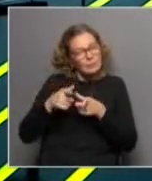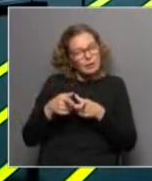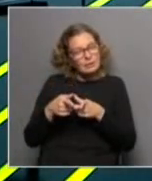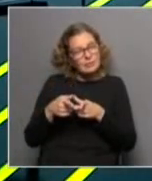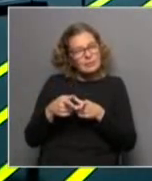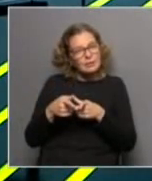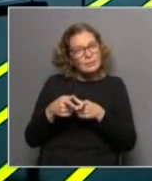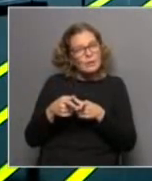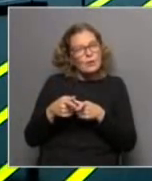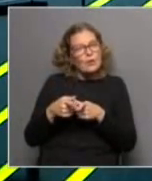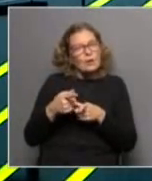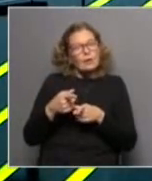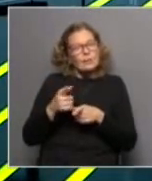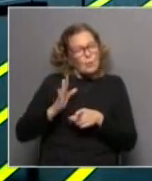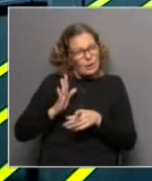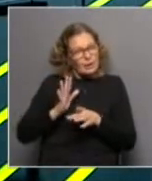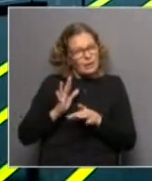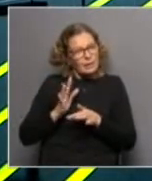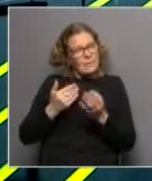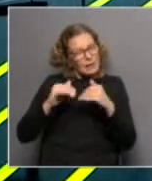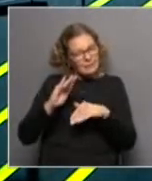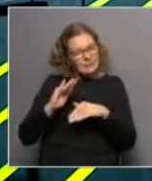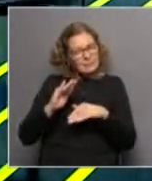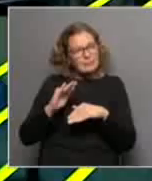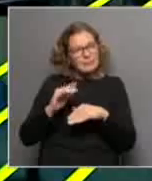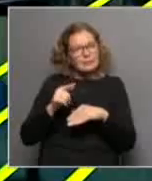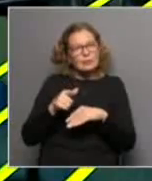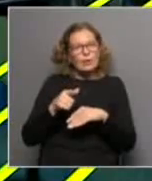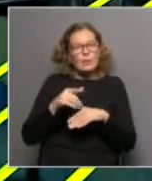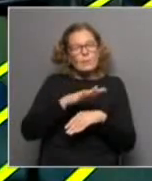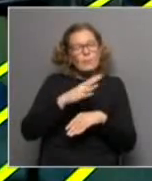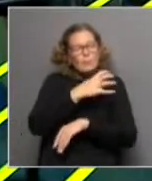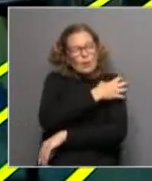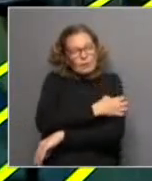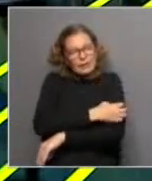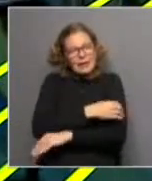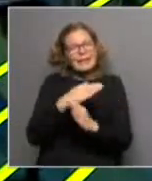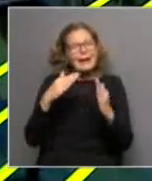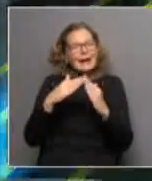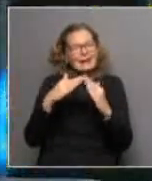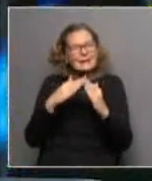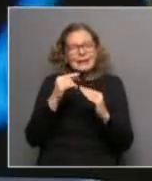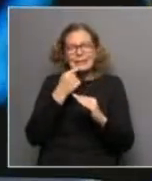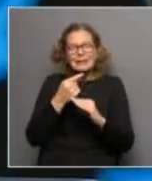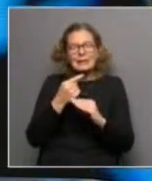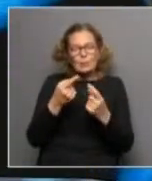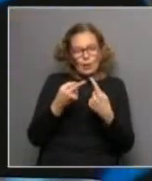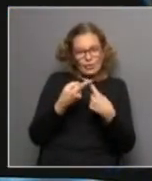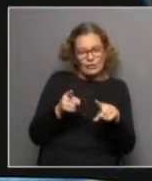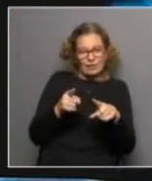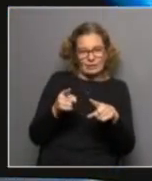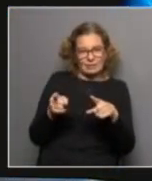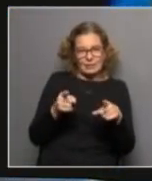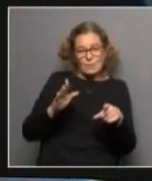La feminización de la pobreza, el hecho de que la pobreza esté medida a nivel de hogares genera que las diferencias que se